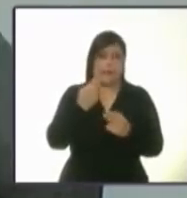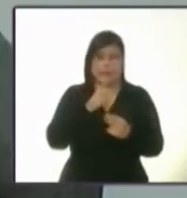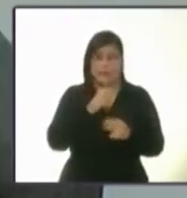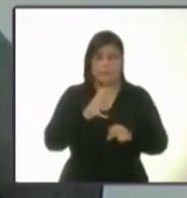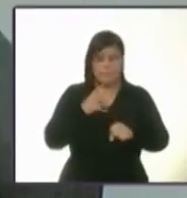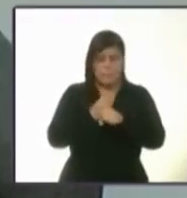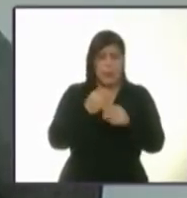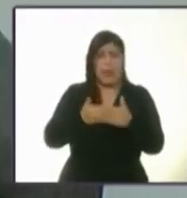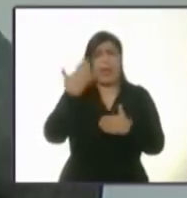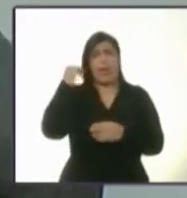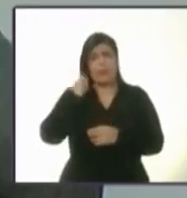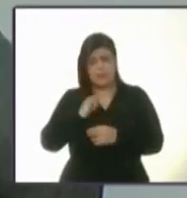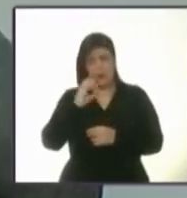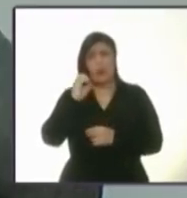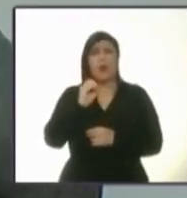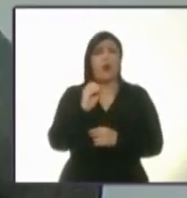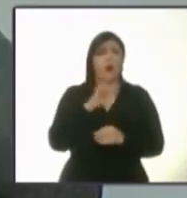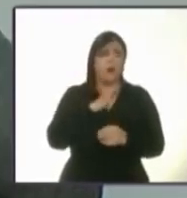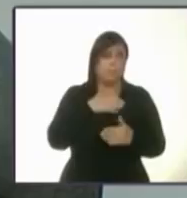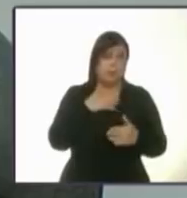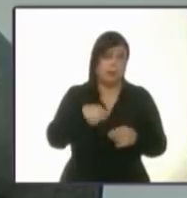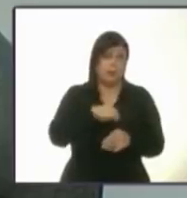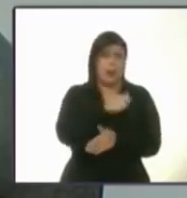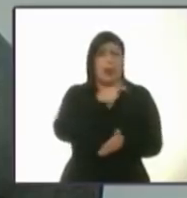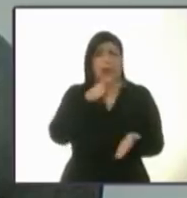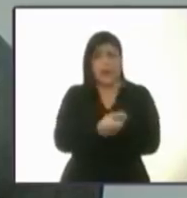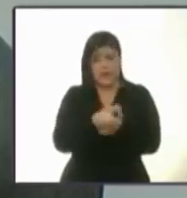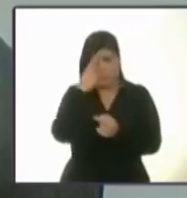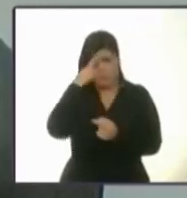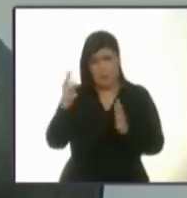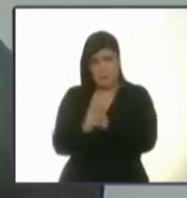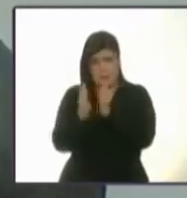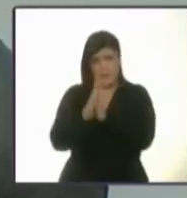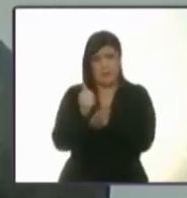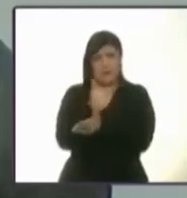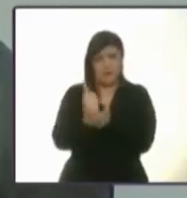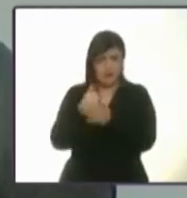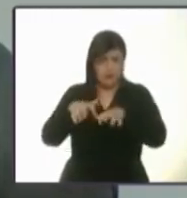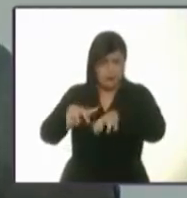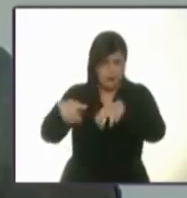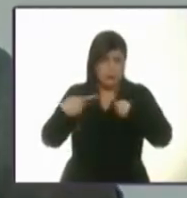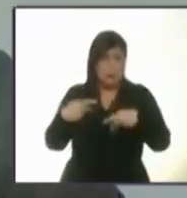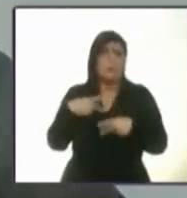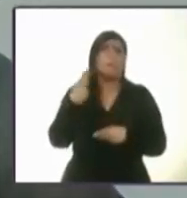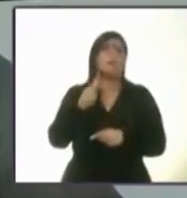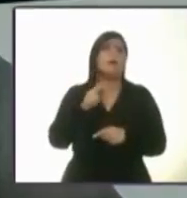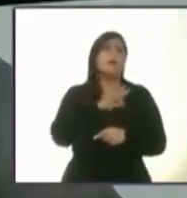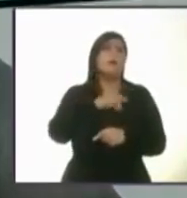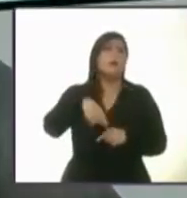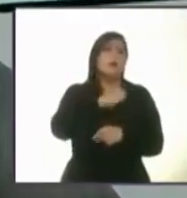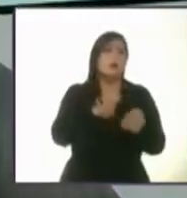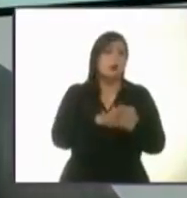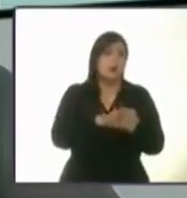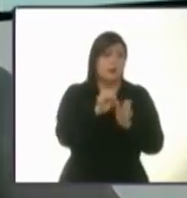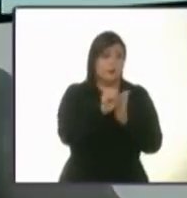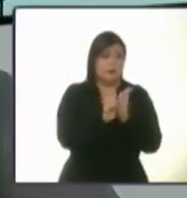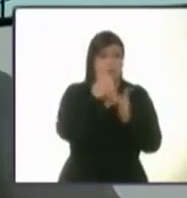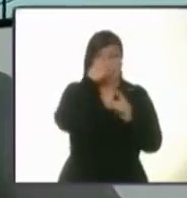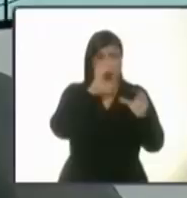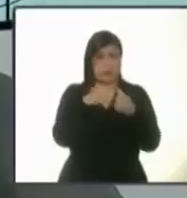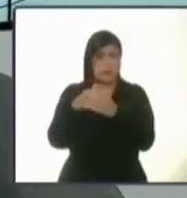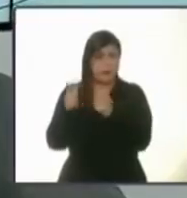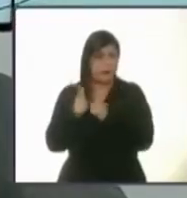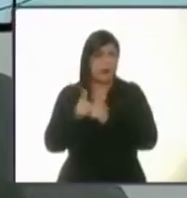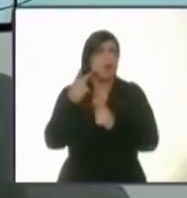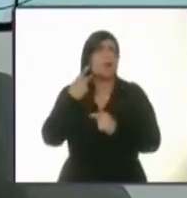la vigente ley de participación ciudadana. Sin embargo, esto se ha apropiado el sistema de partidos para manipular a